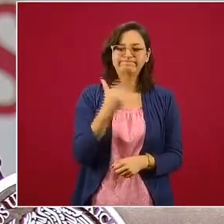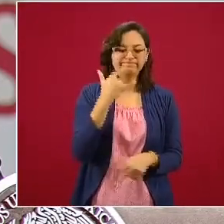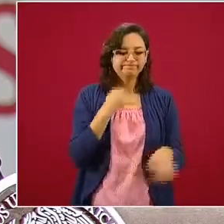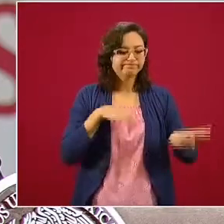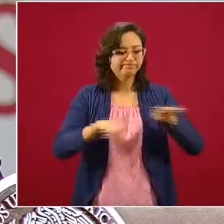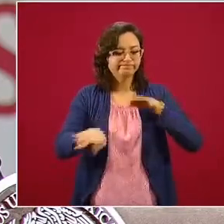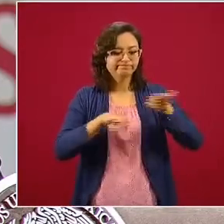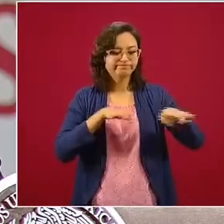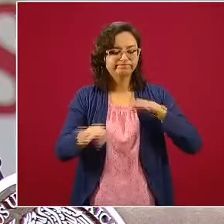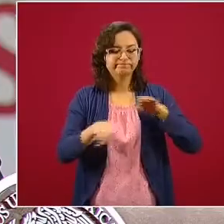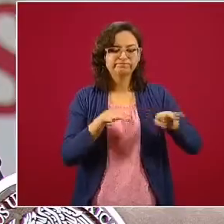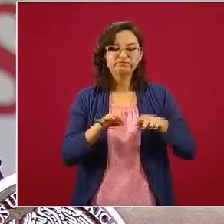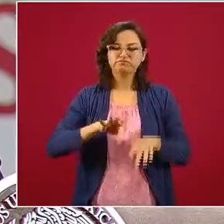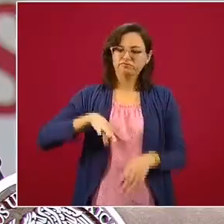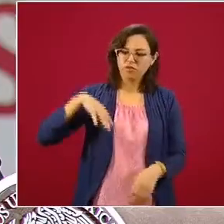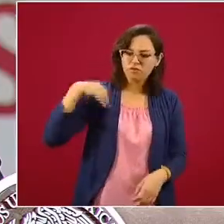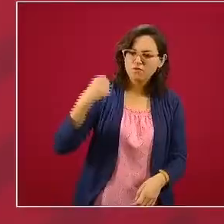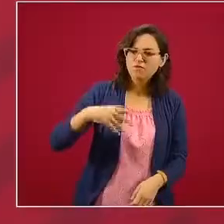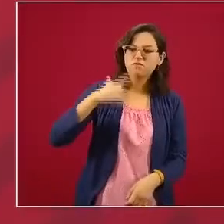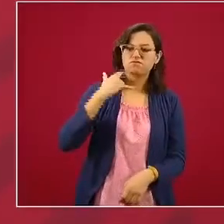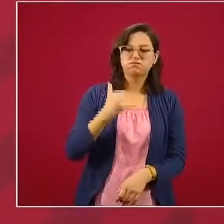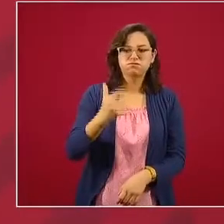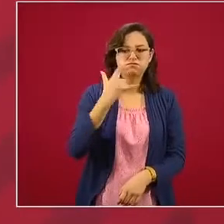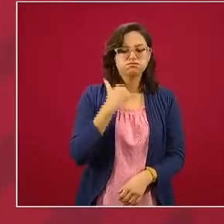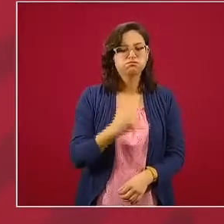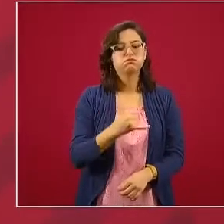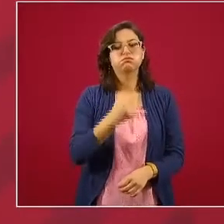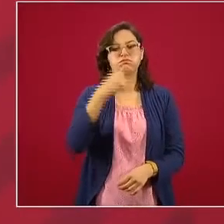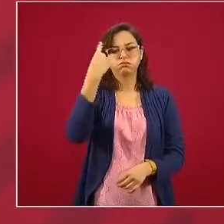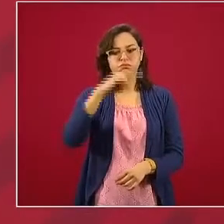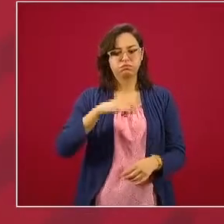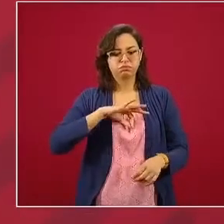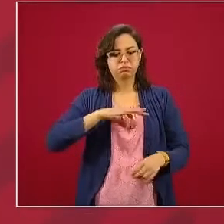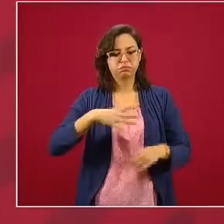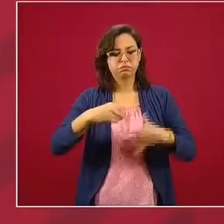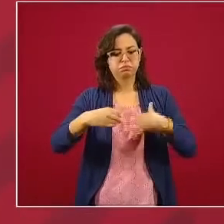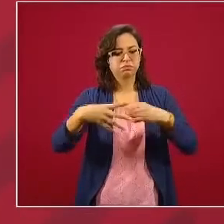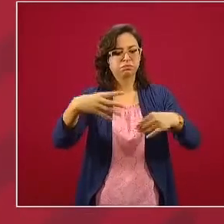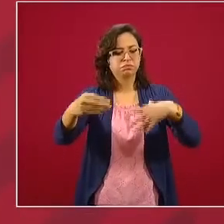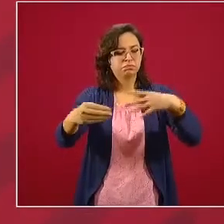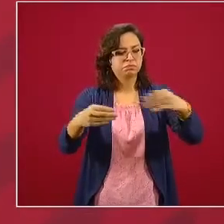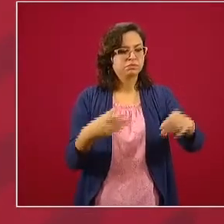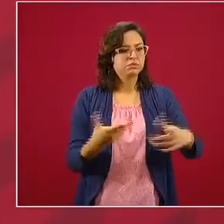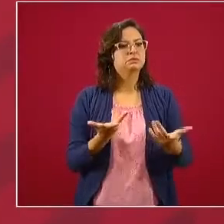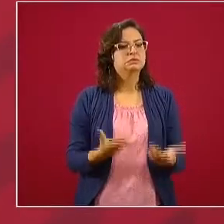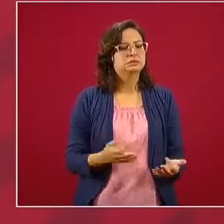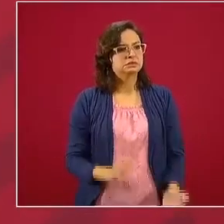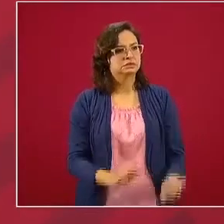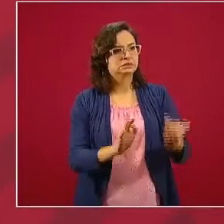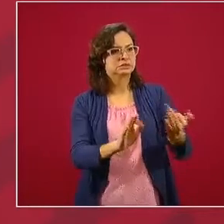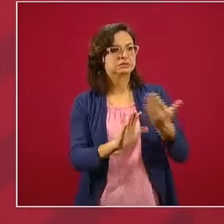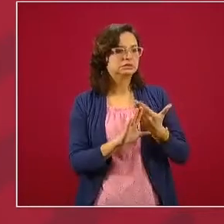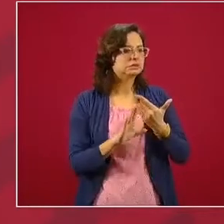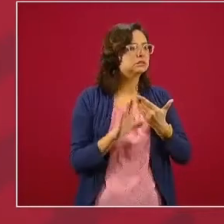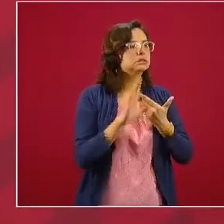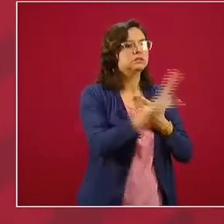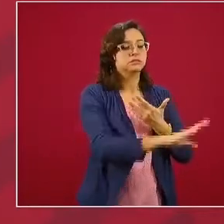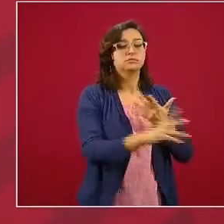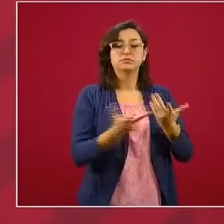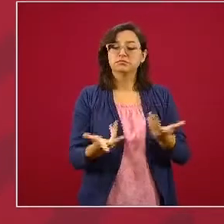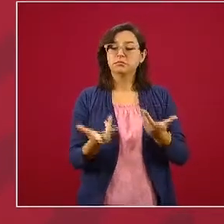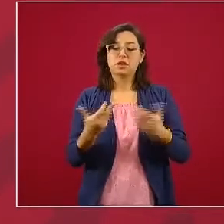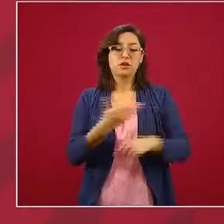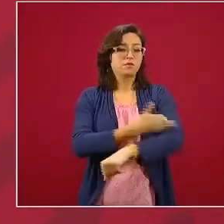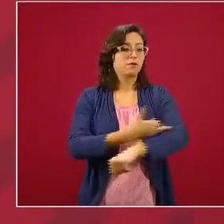esta epidemia que, como se ha dicho, afecta a todos los países, a todas las familias, a todos